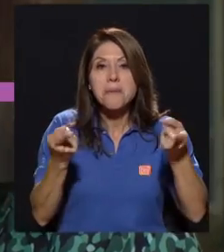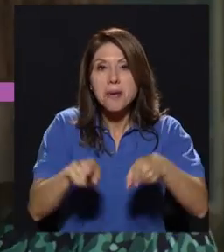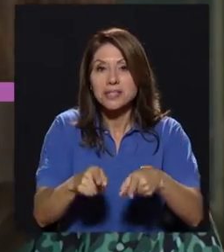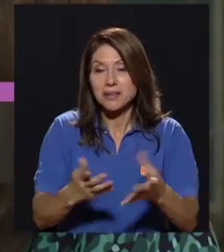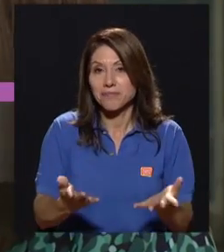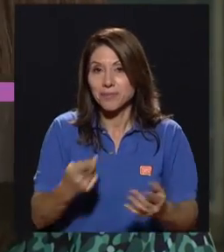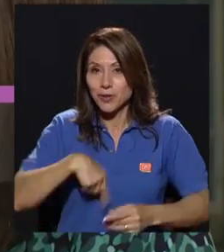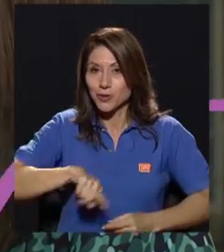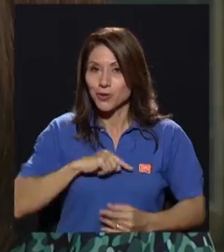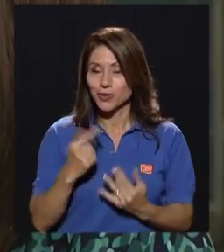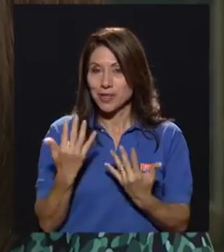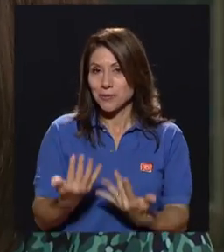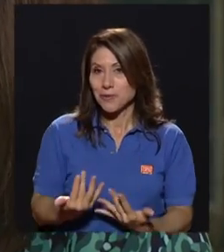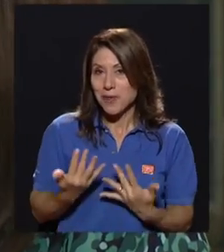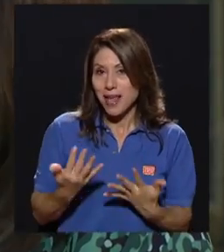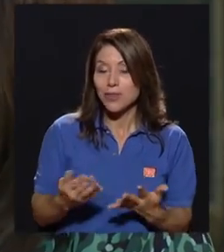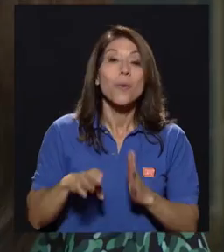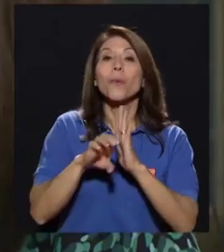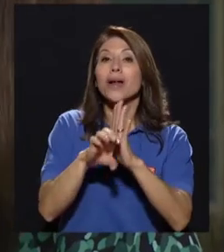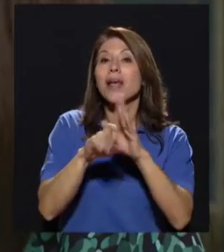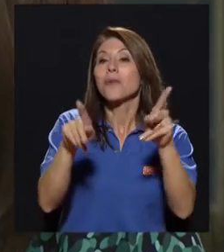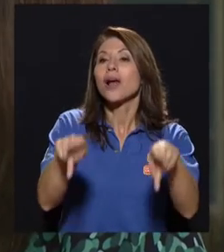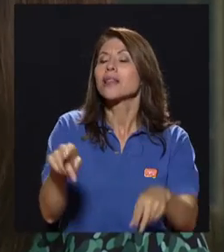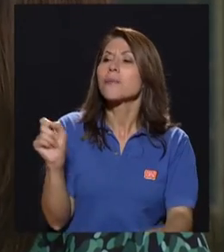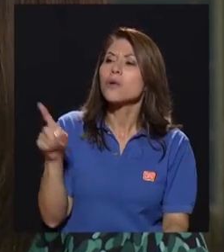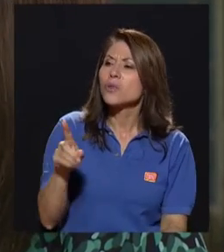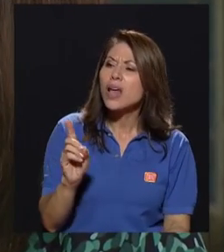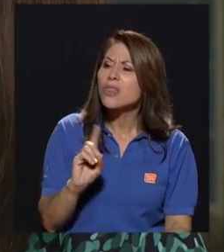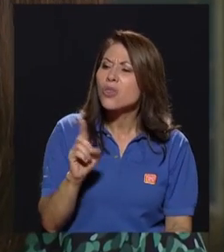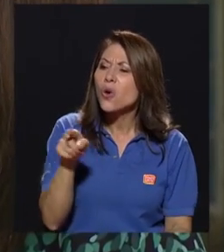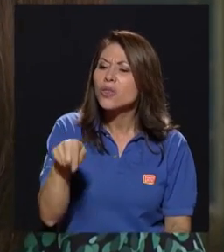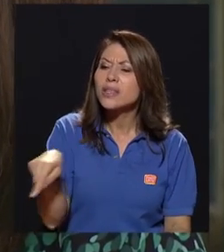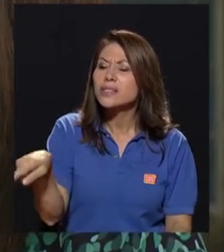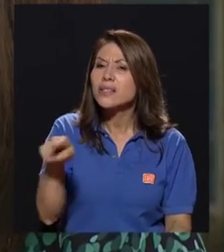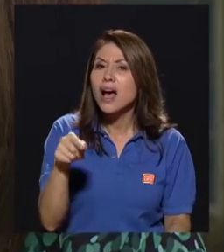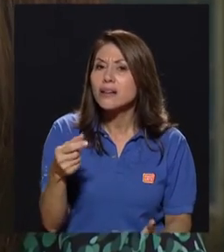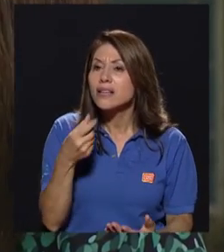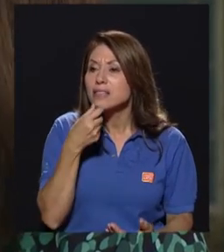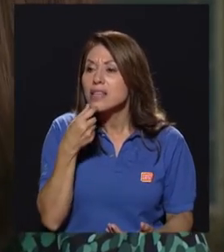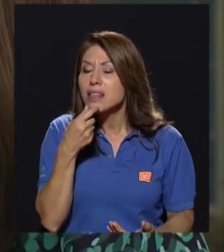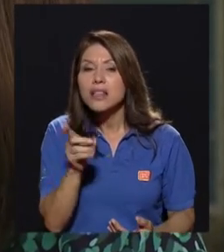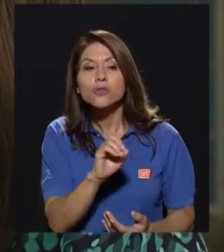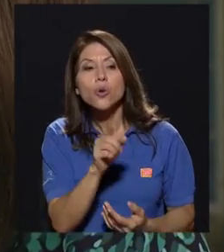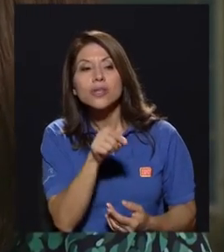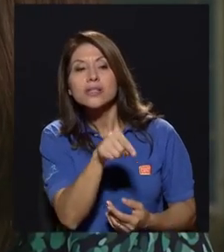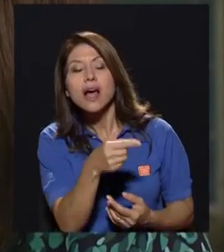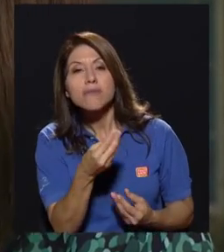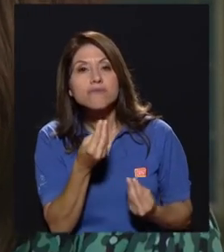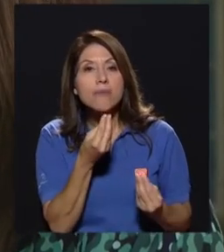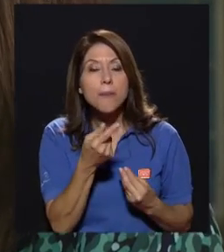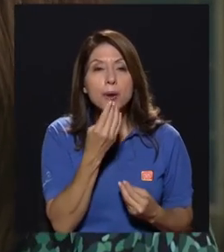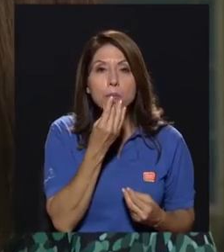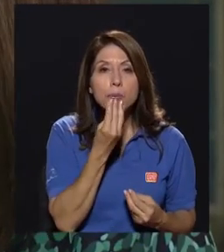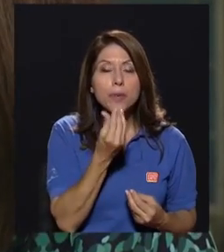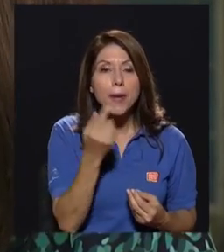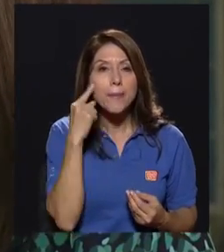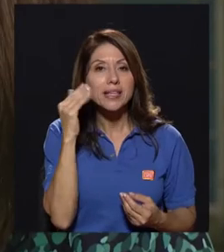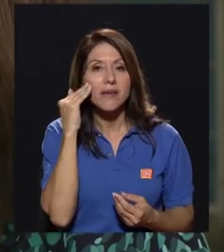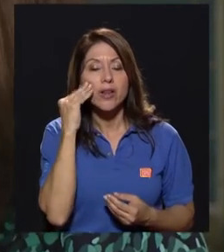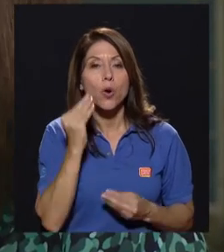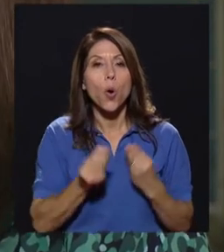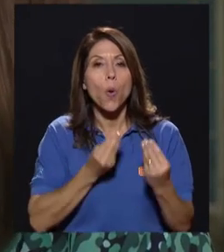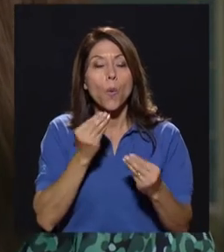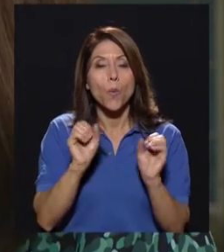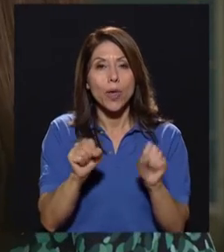El consumidor pregunta dónde están, por ejemplo, las criquetas, dónde está molibanán, para poder probarlo, para saber cómo lo puede